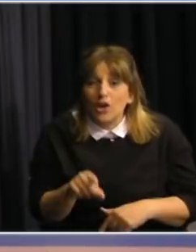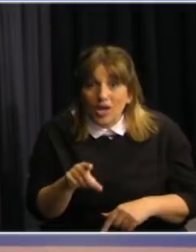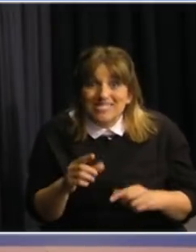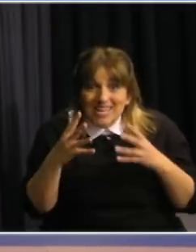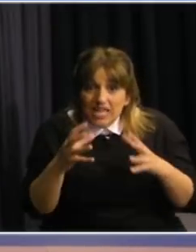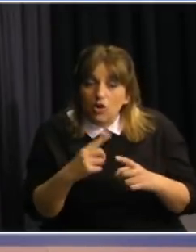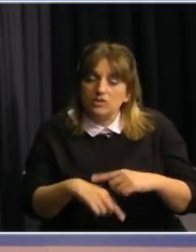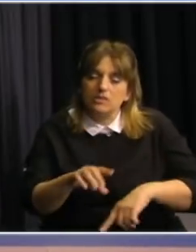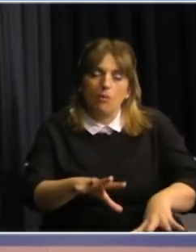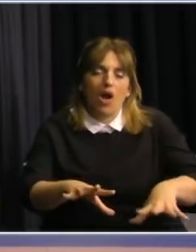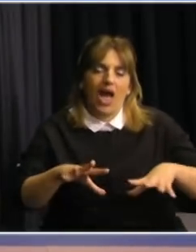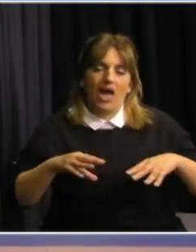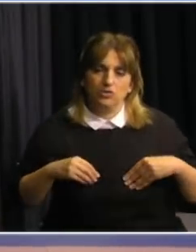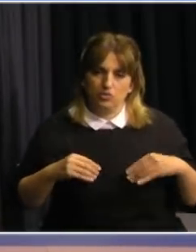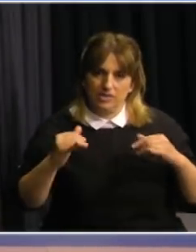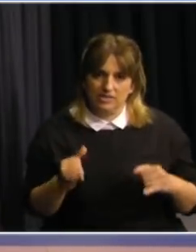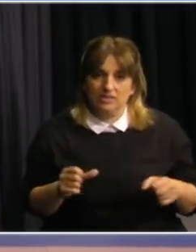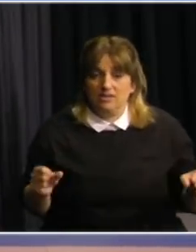autogestionado por toda la sociedad